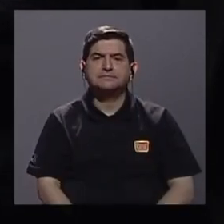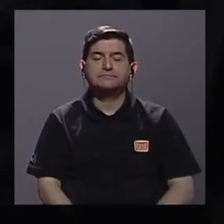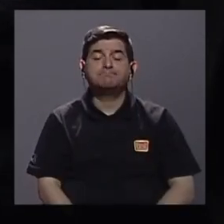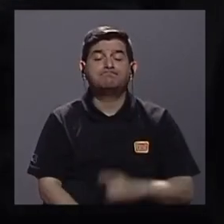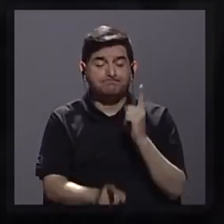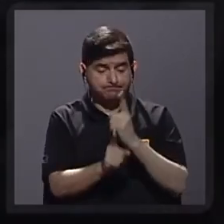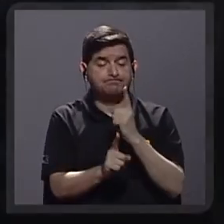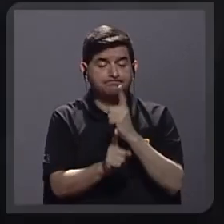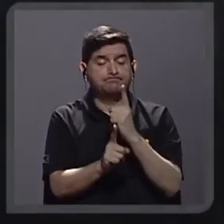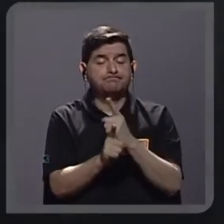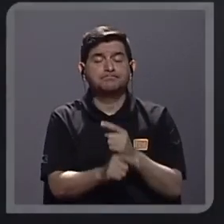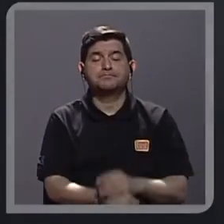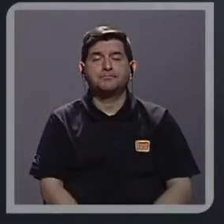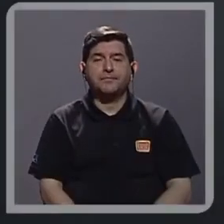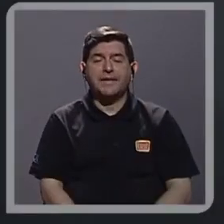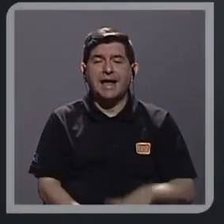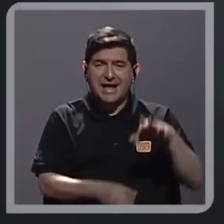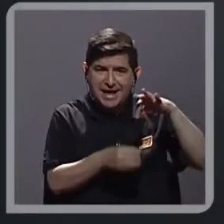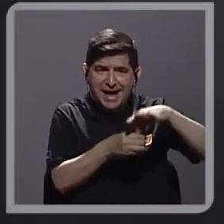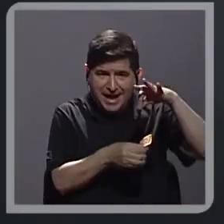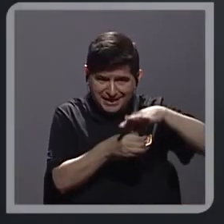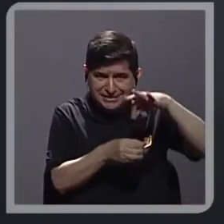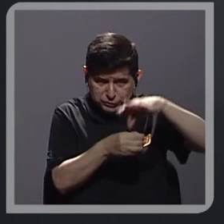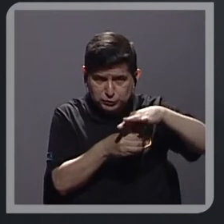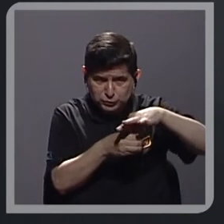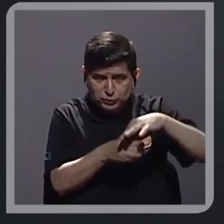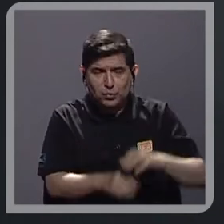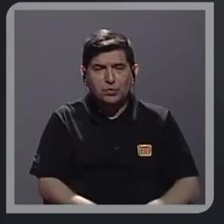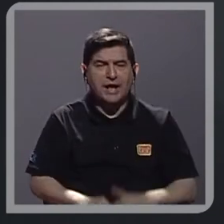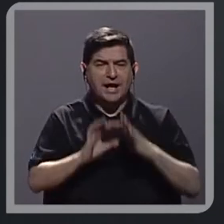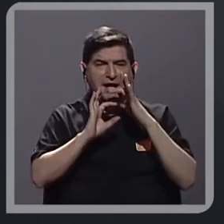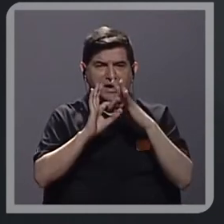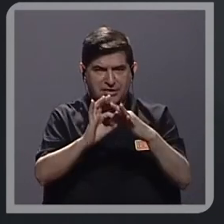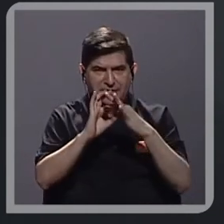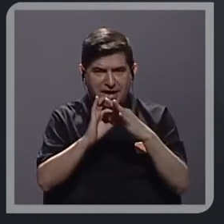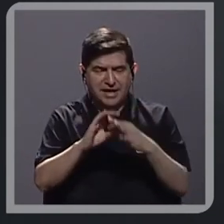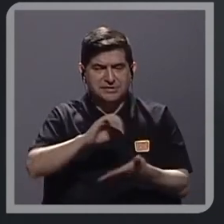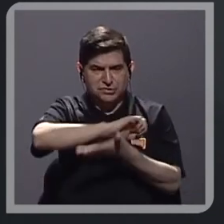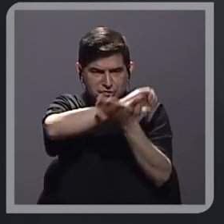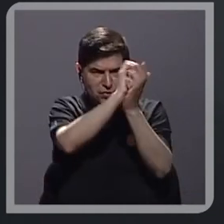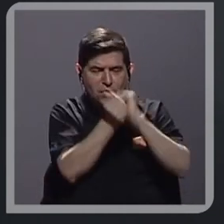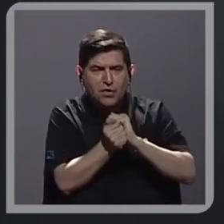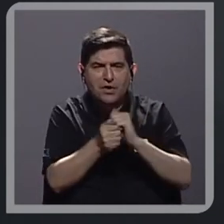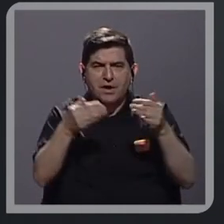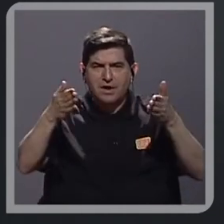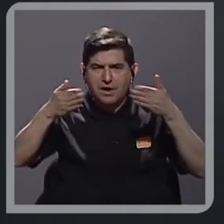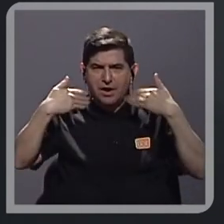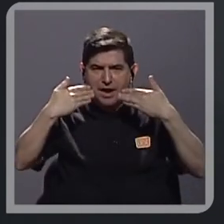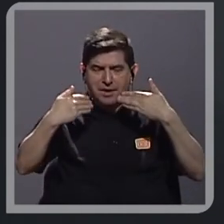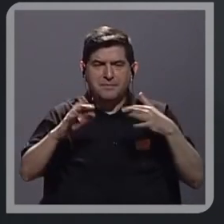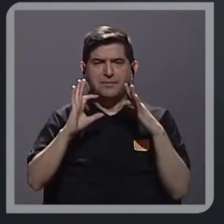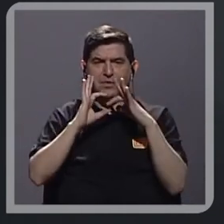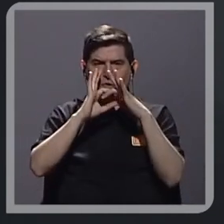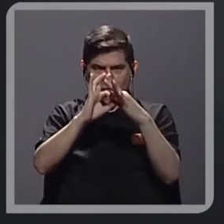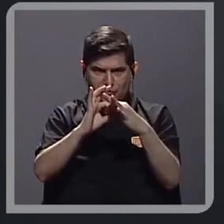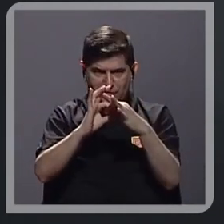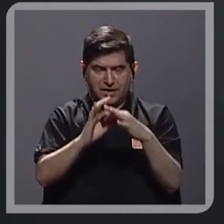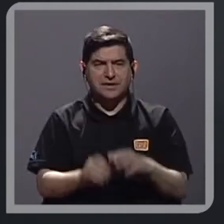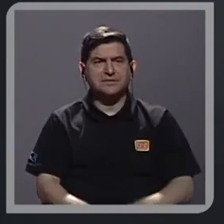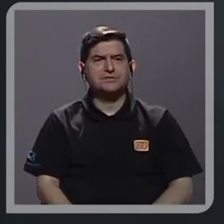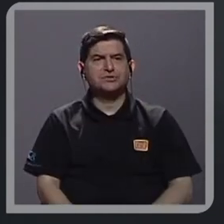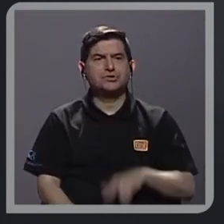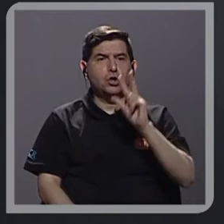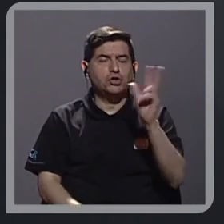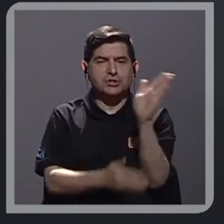Correcto. La agricultura y su relación con el cambio climático es una relación que uno llamaría